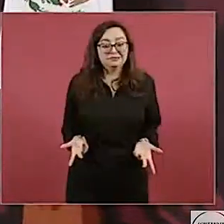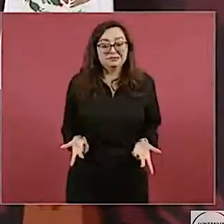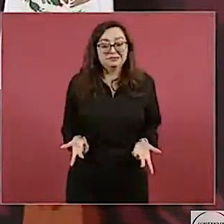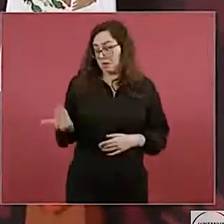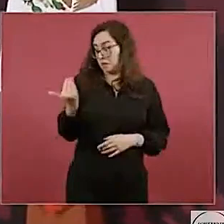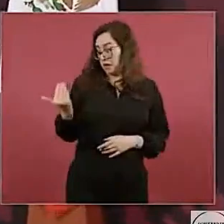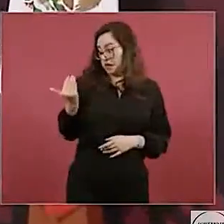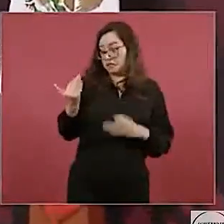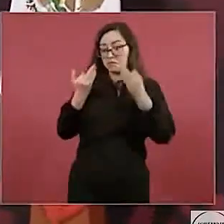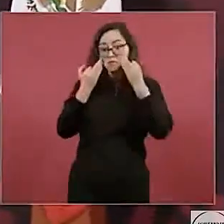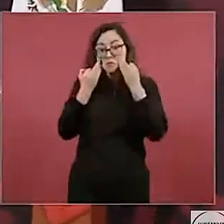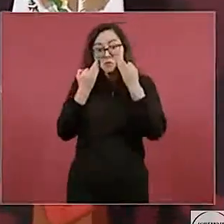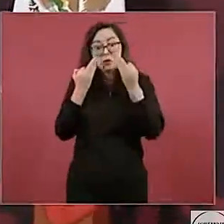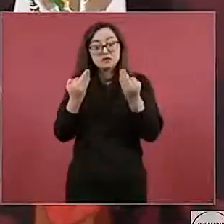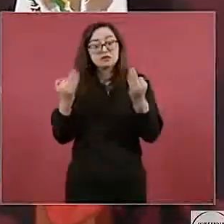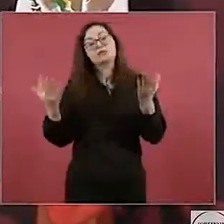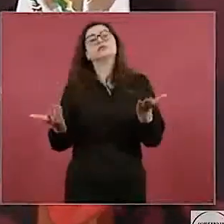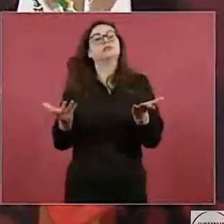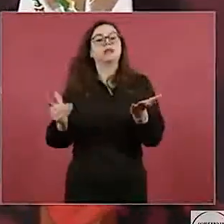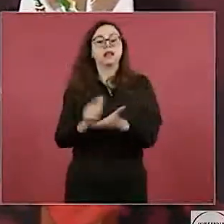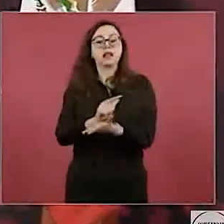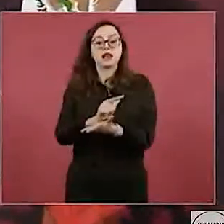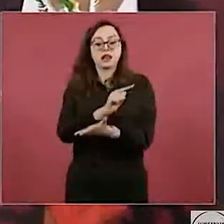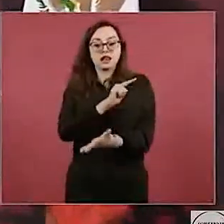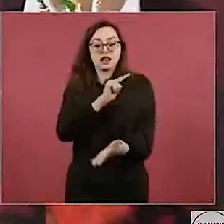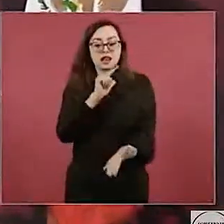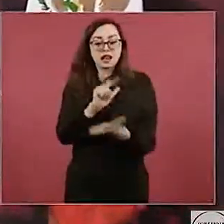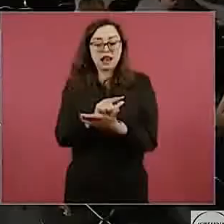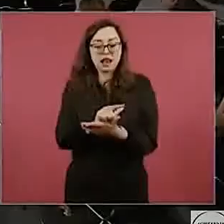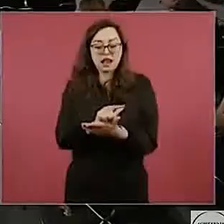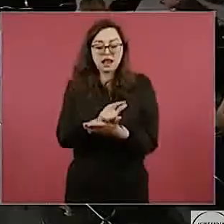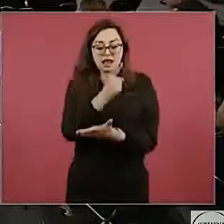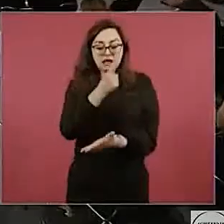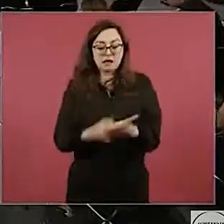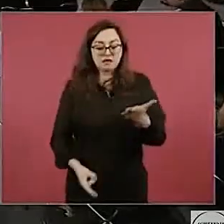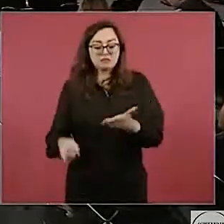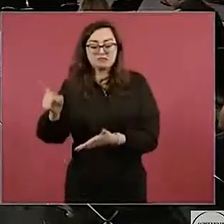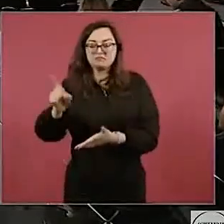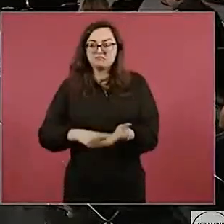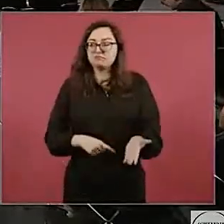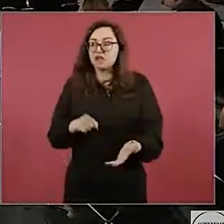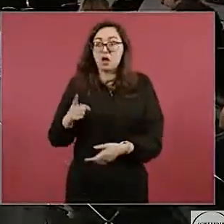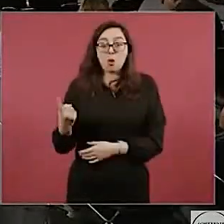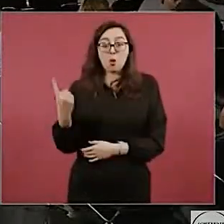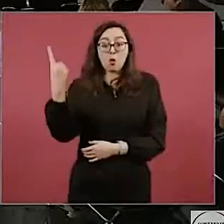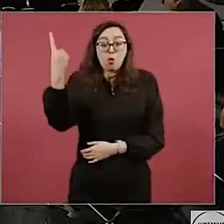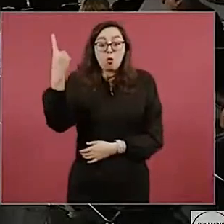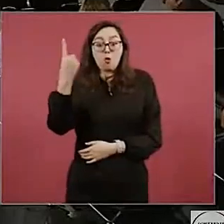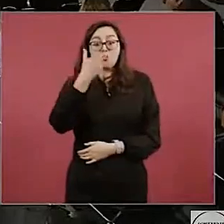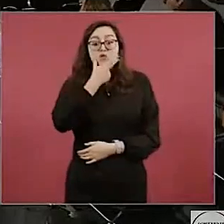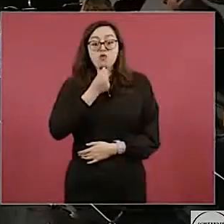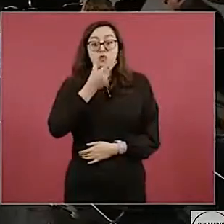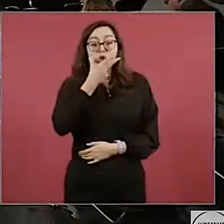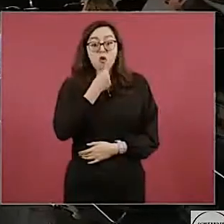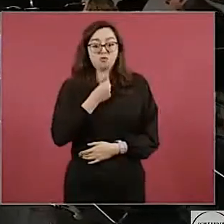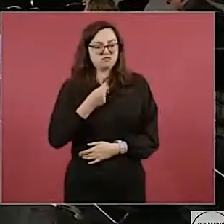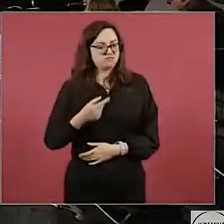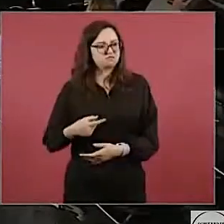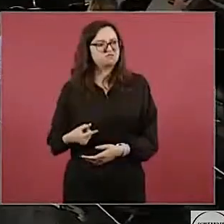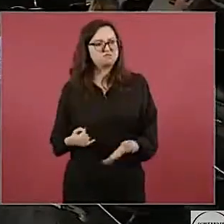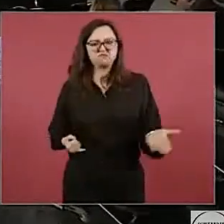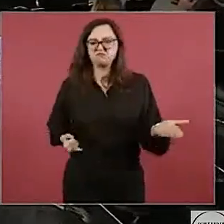un ministro… Se pide juicio político para él, se pide juicio político para Alberto Pérez Dayán por ese voto. Sí,